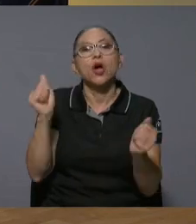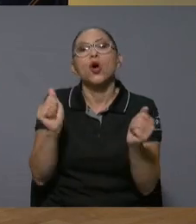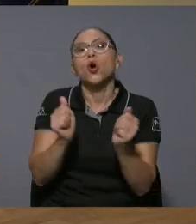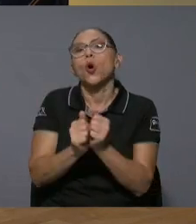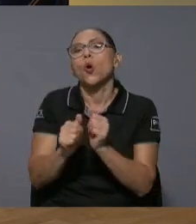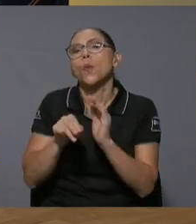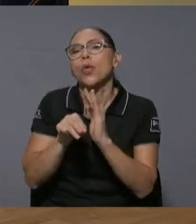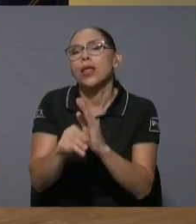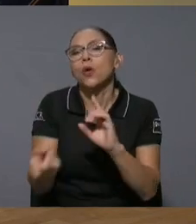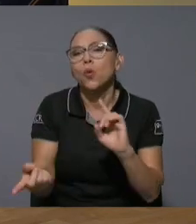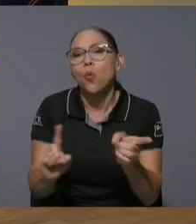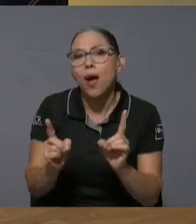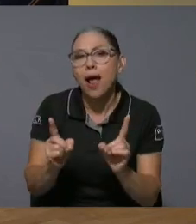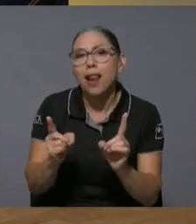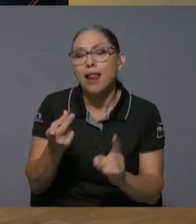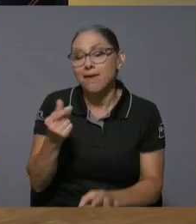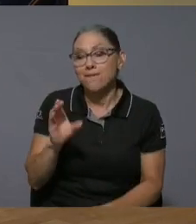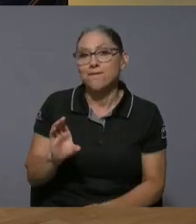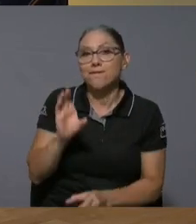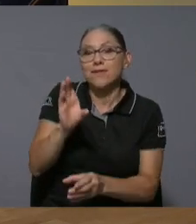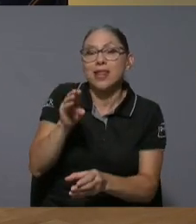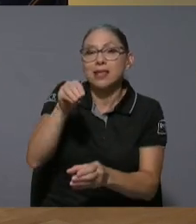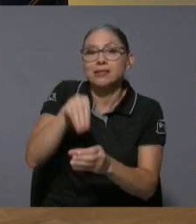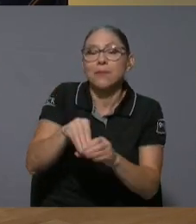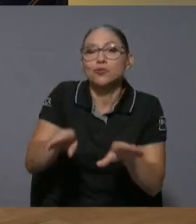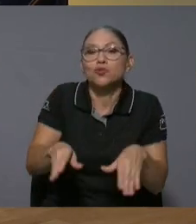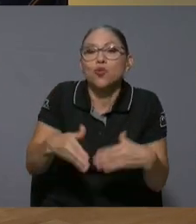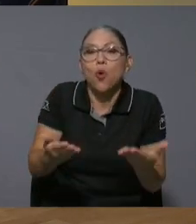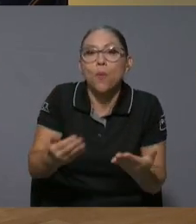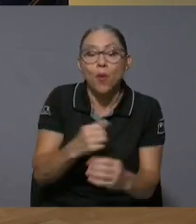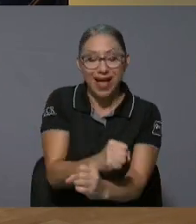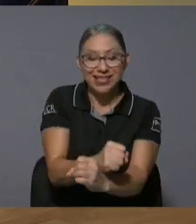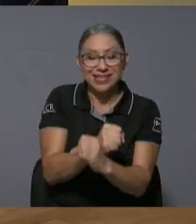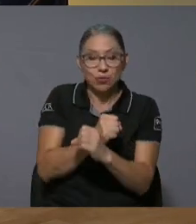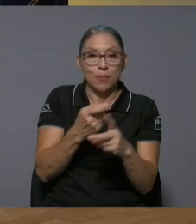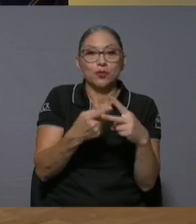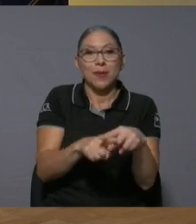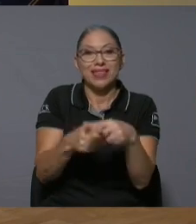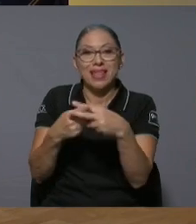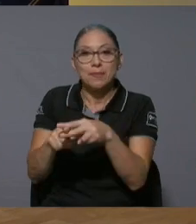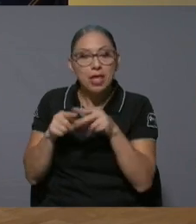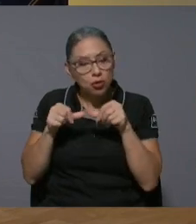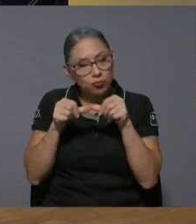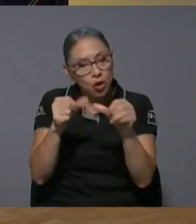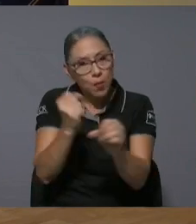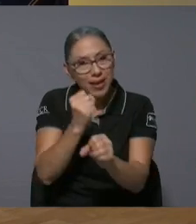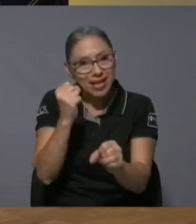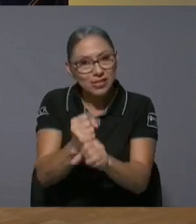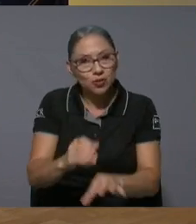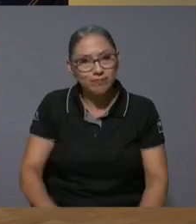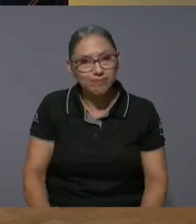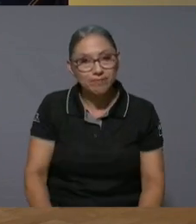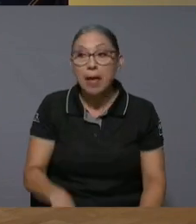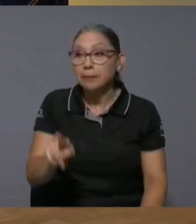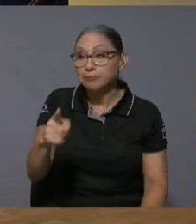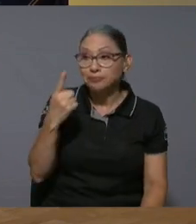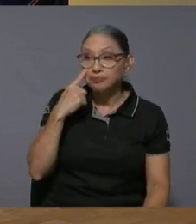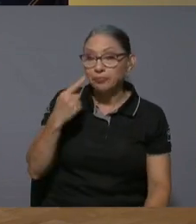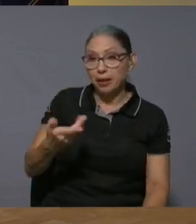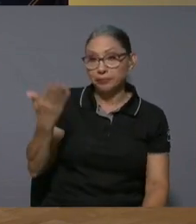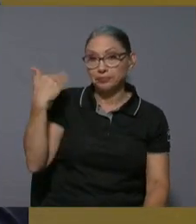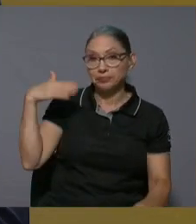lo financiamos y cómo garantizamos ese mantenimiento y operación ahora que mencionábamos Panamá anteriormente